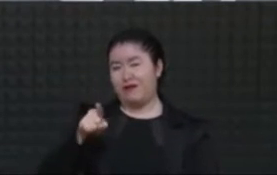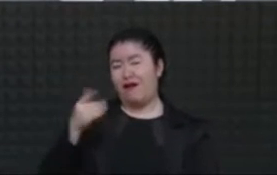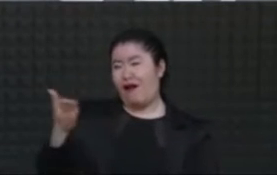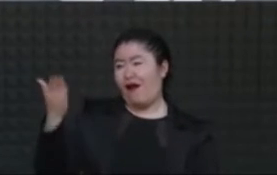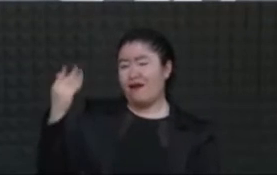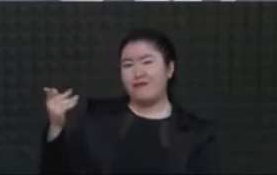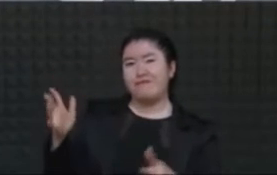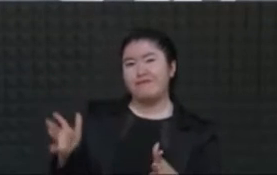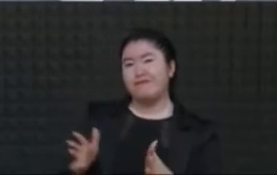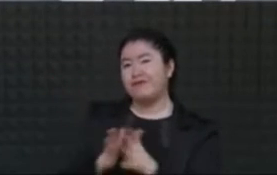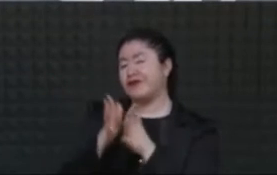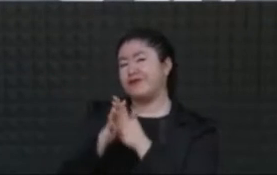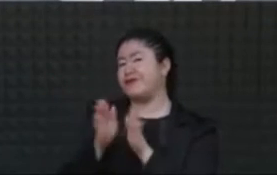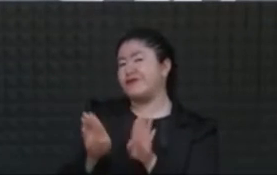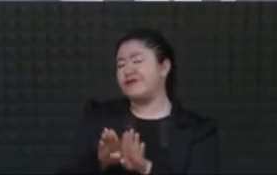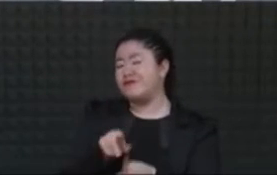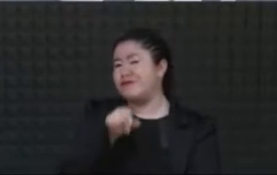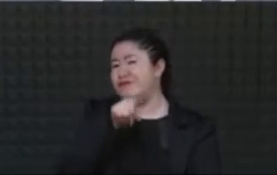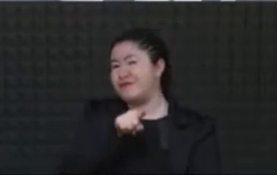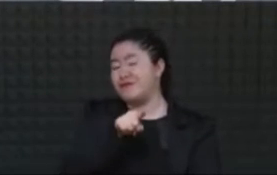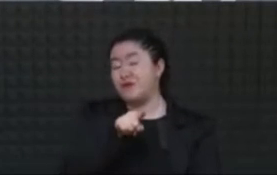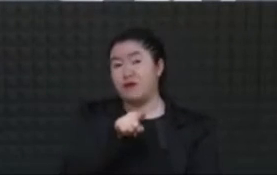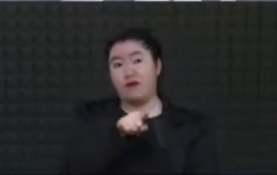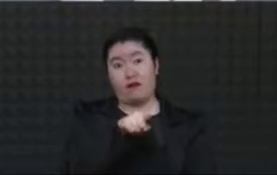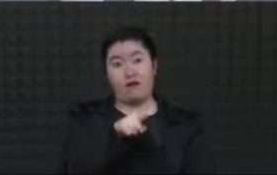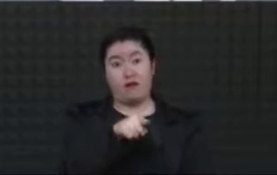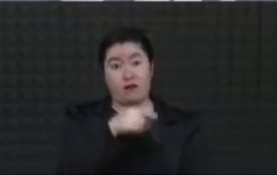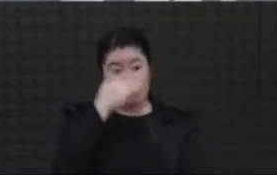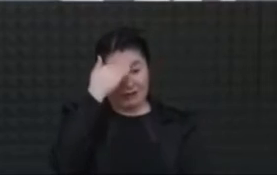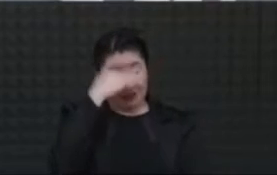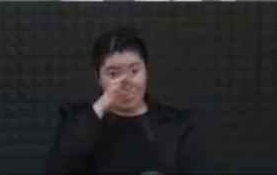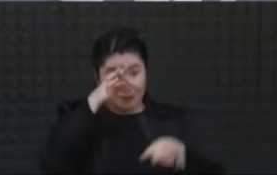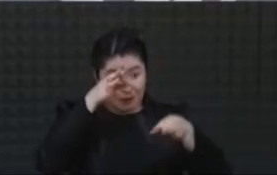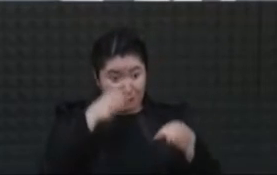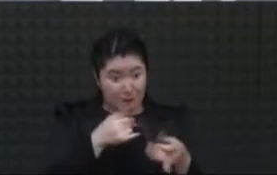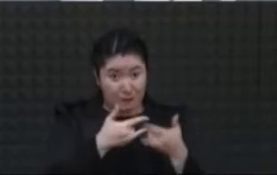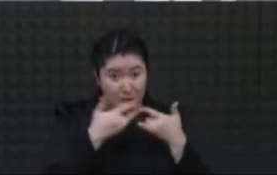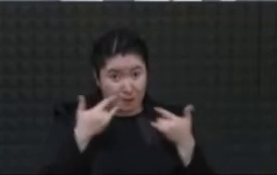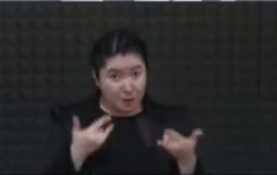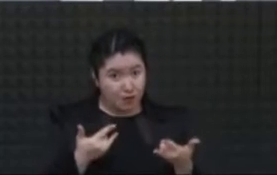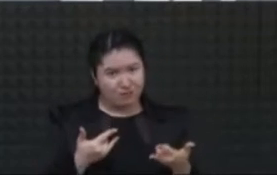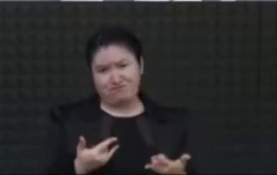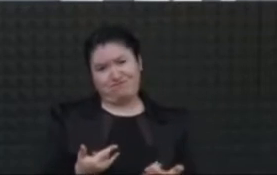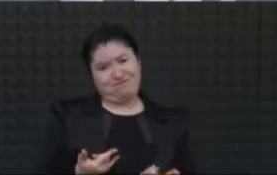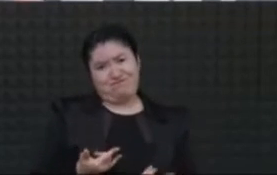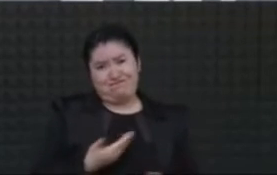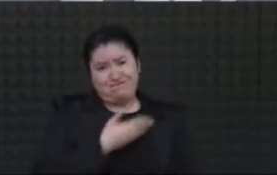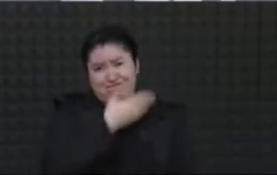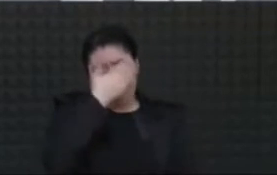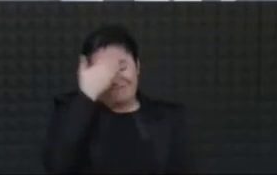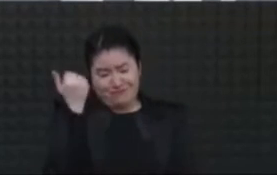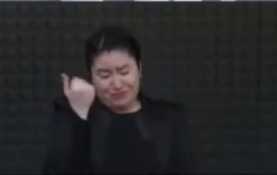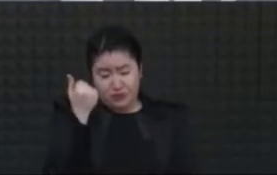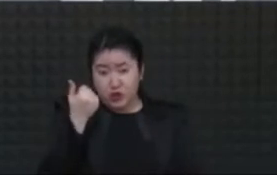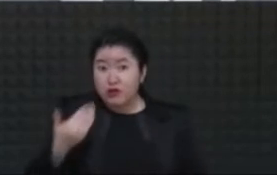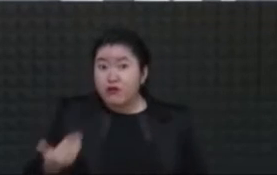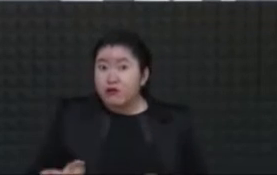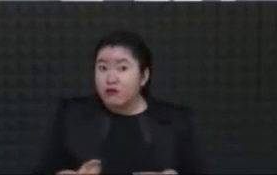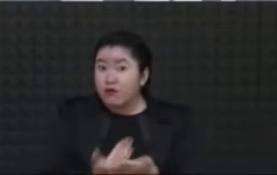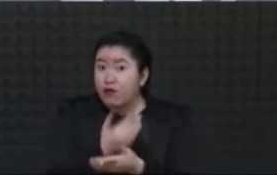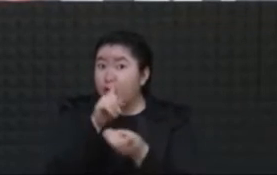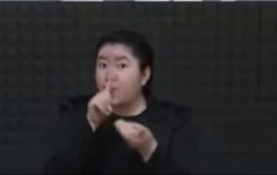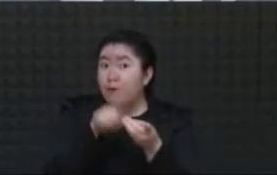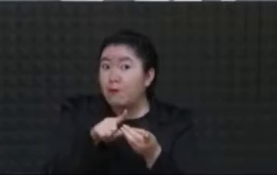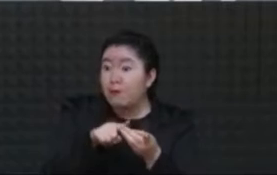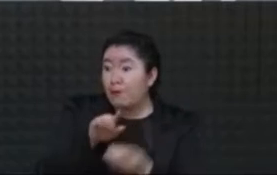tocó vivir. Una mujer de la que poco se sabe realmente. No sabemos dónde nació ni dónde murió realmente,